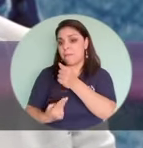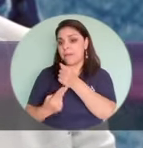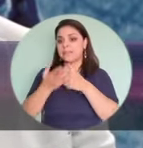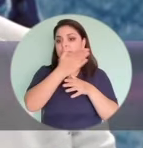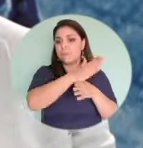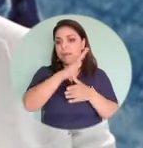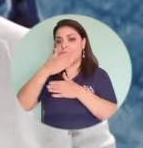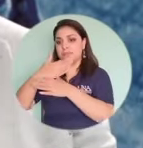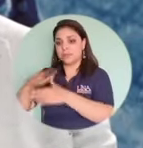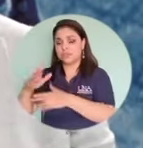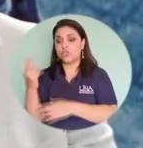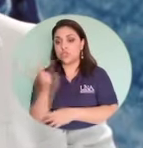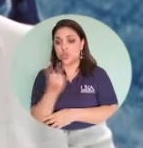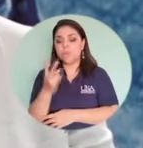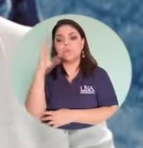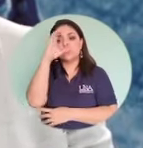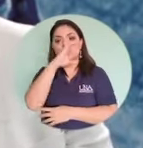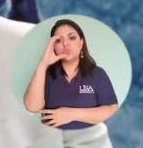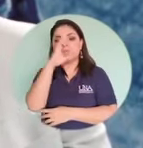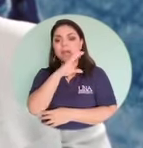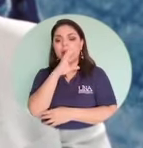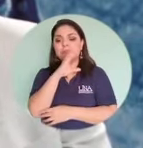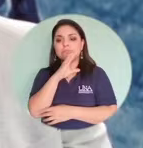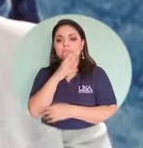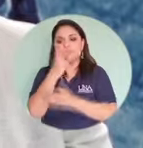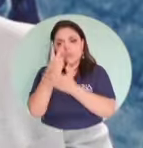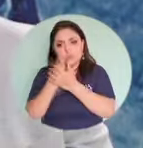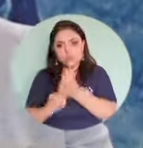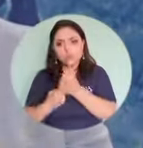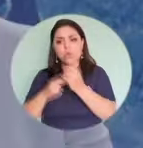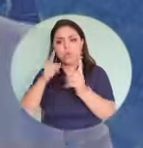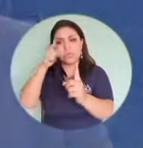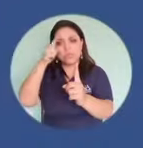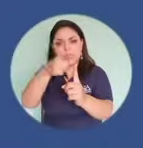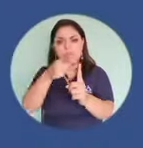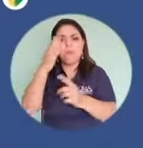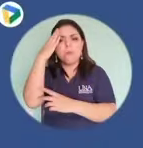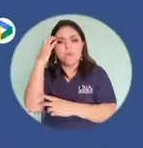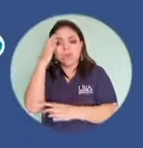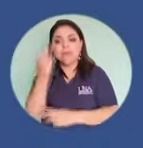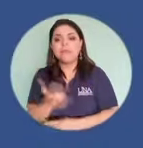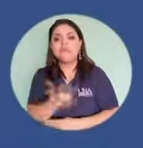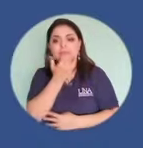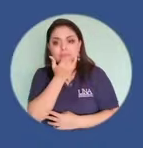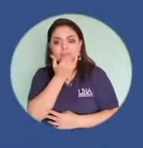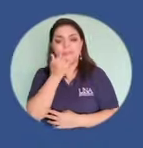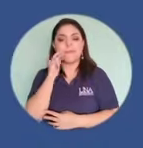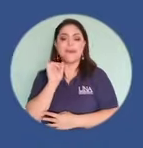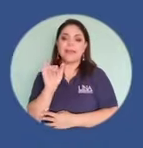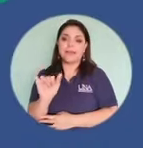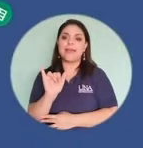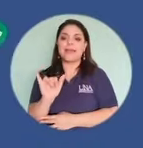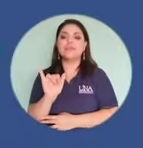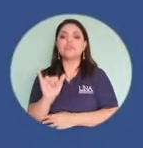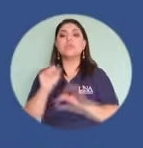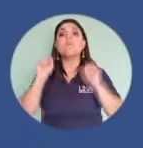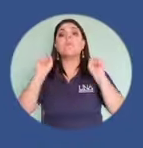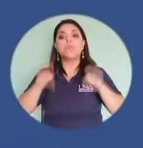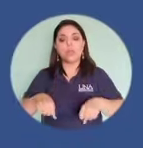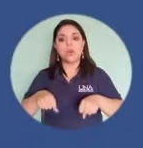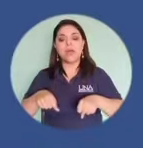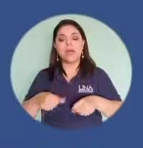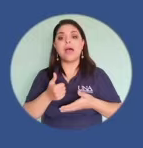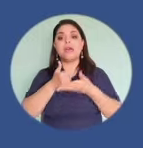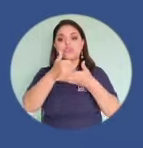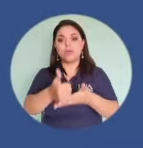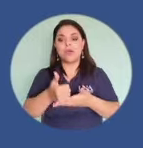buscar de forma, y esperaría uno, objetiva, donde estuvo la falla para que esa falla se constituya en